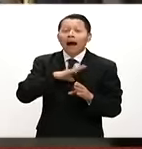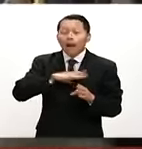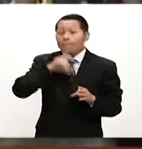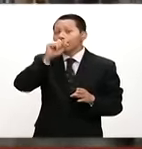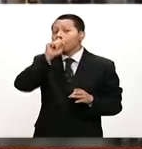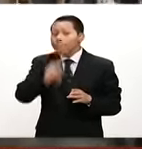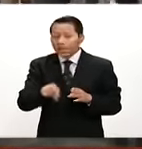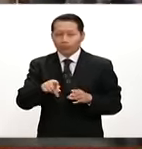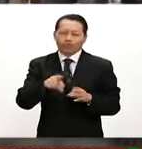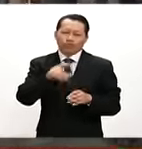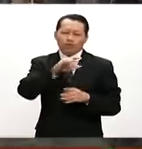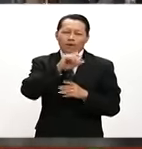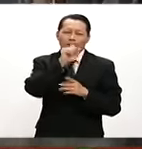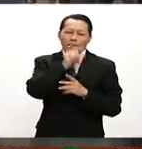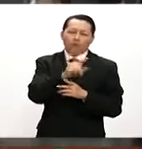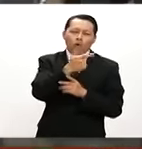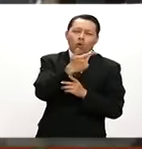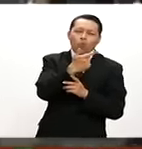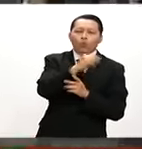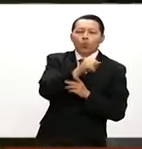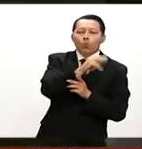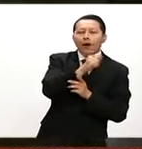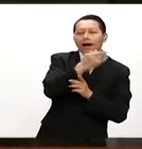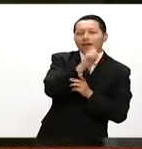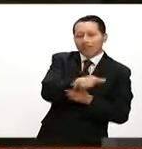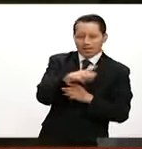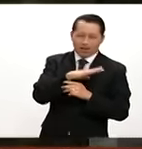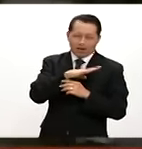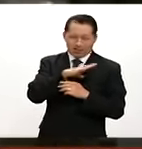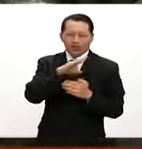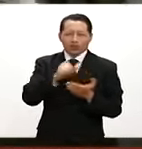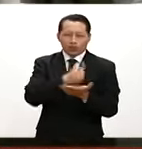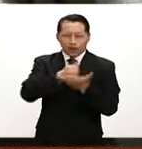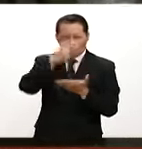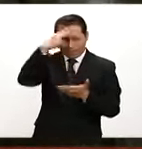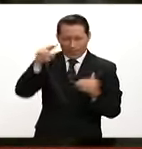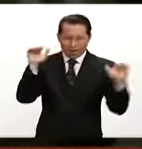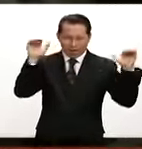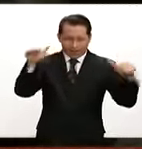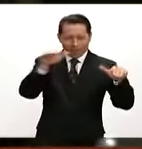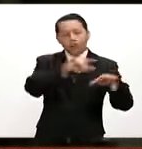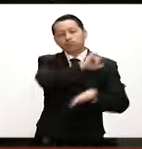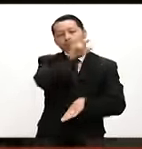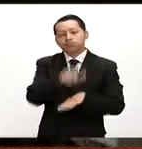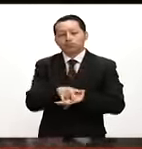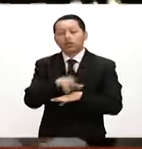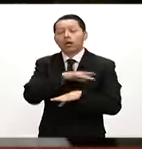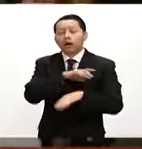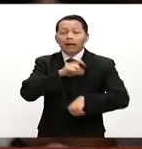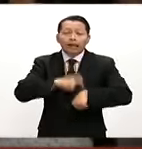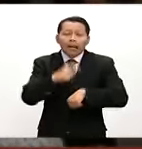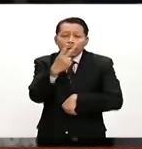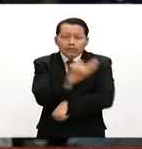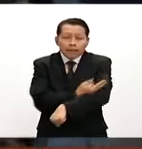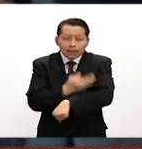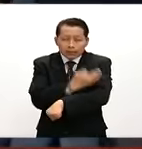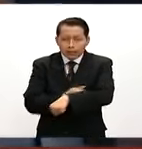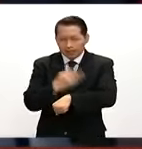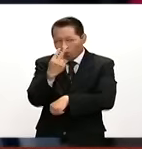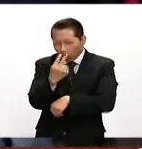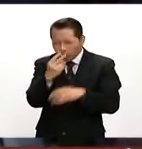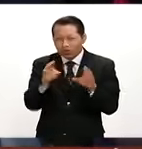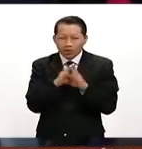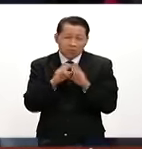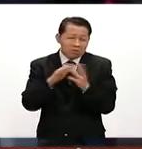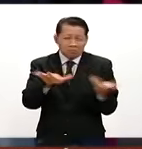restos del Divo de Juárez al Aeropuerto Internacional de la Ciudad de México. Cerca de las 2 de la tarde se espera una asistencia, de acuerdo con algunos